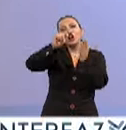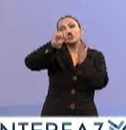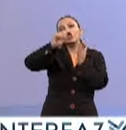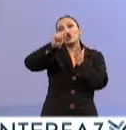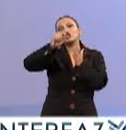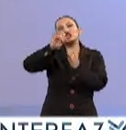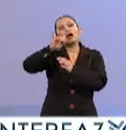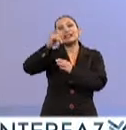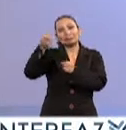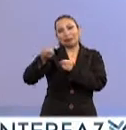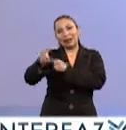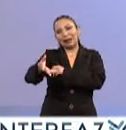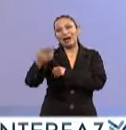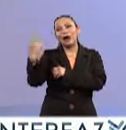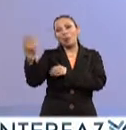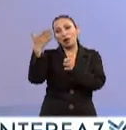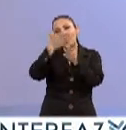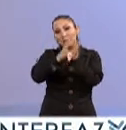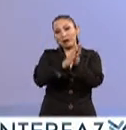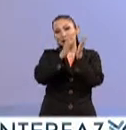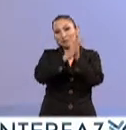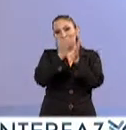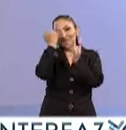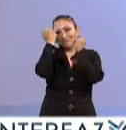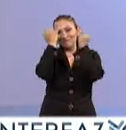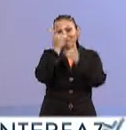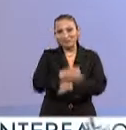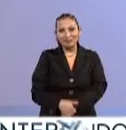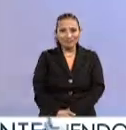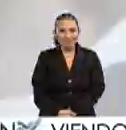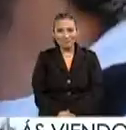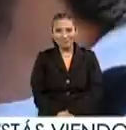quien precisamente participa en esta iniciativa